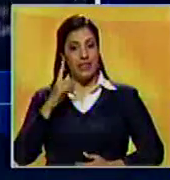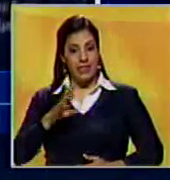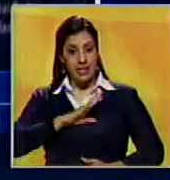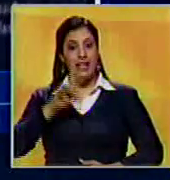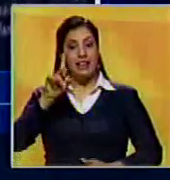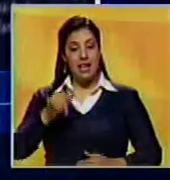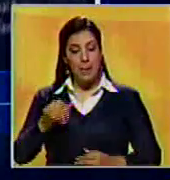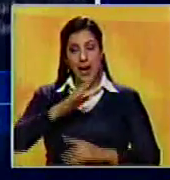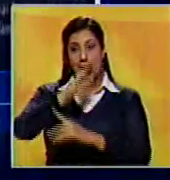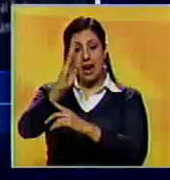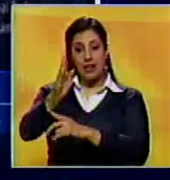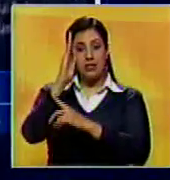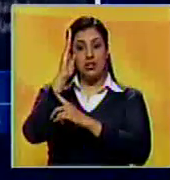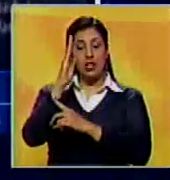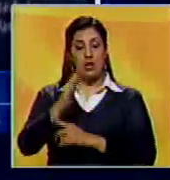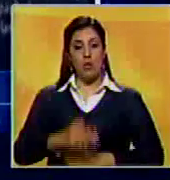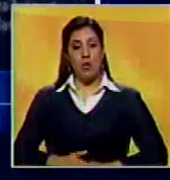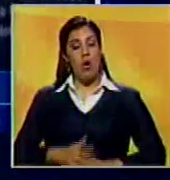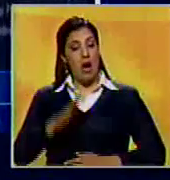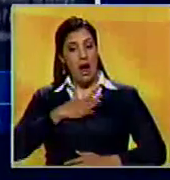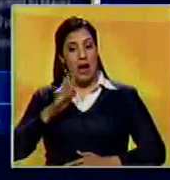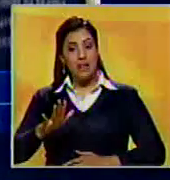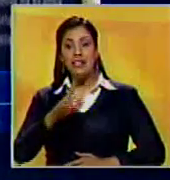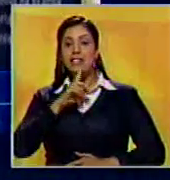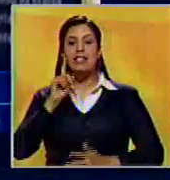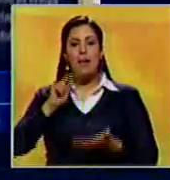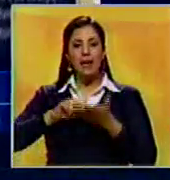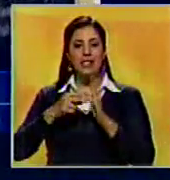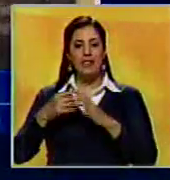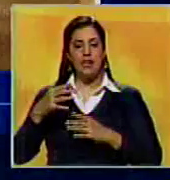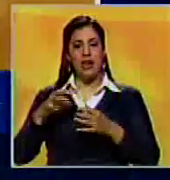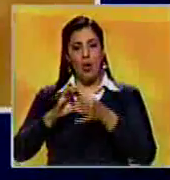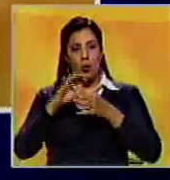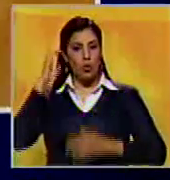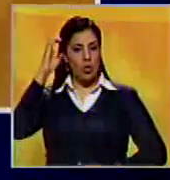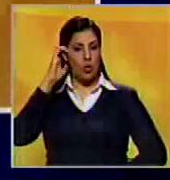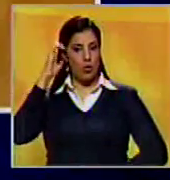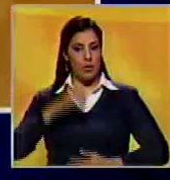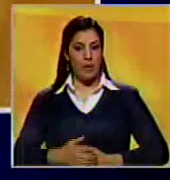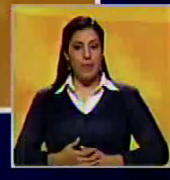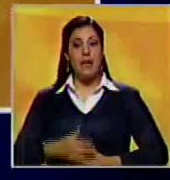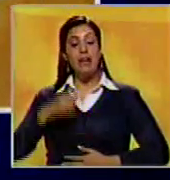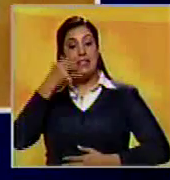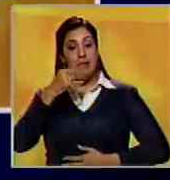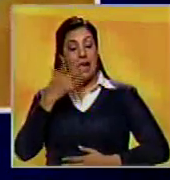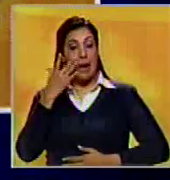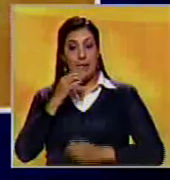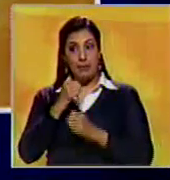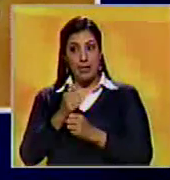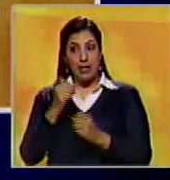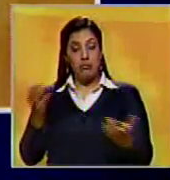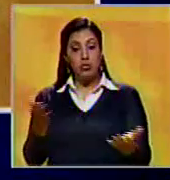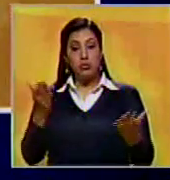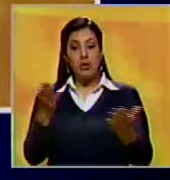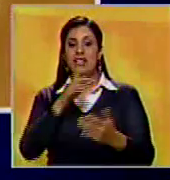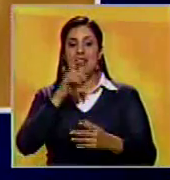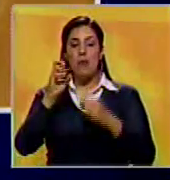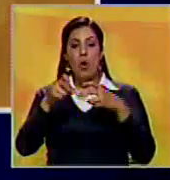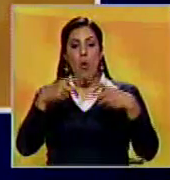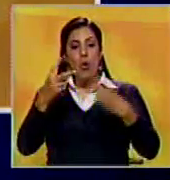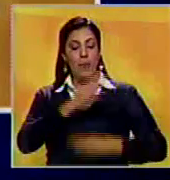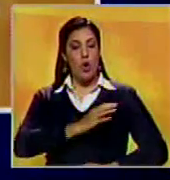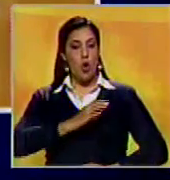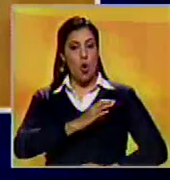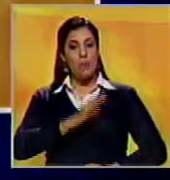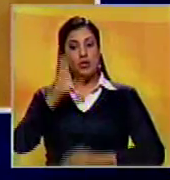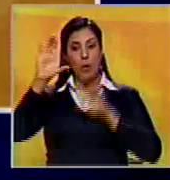también sanciones por parte de lo que significa la Unión Europea. Dijo que se está promoviendo la creación de